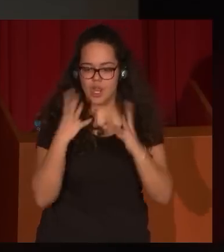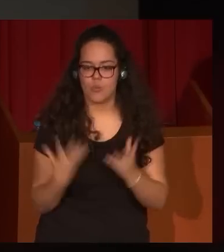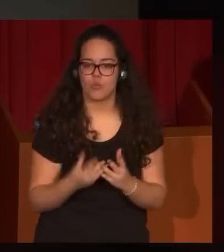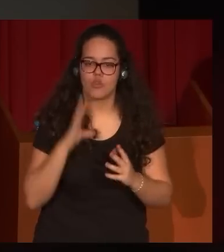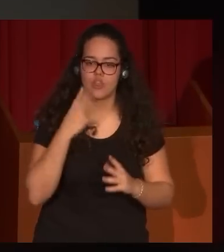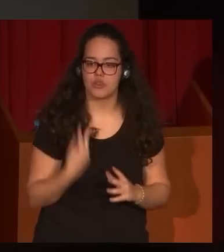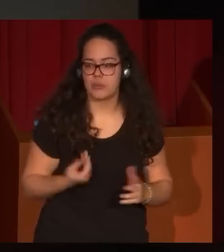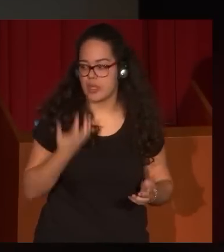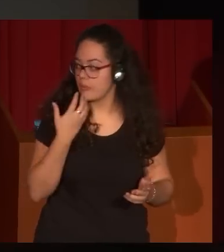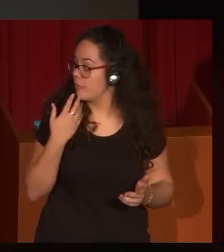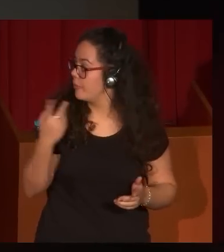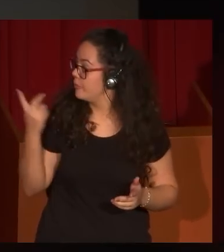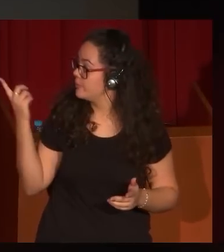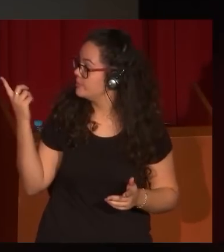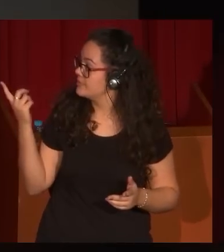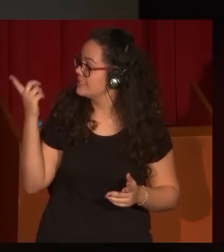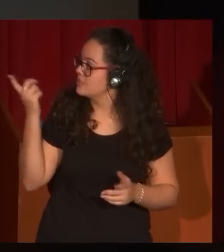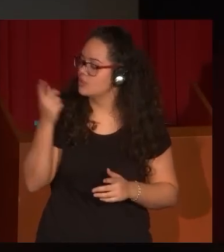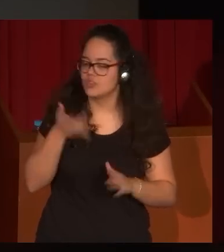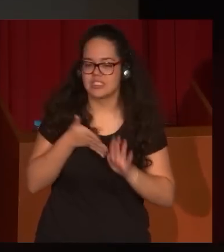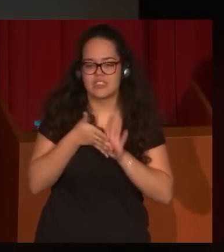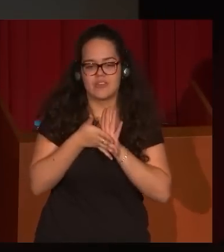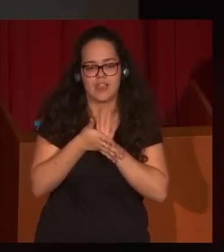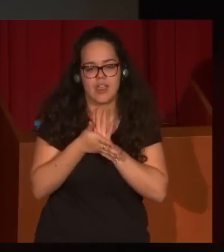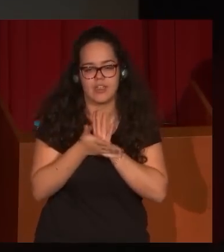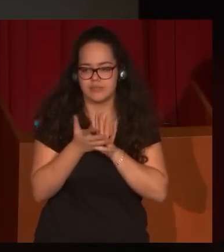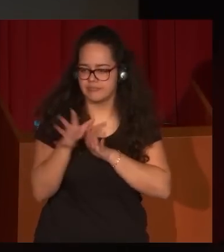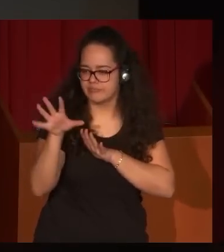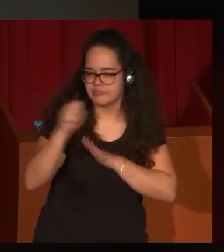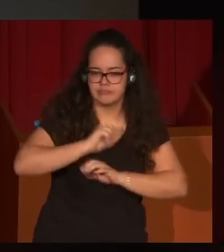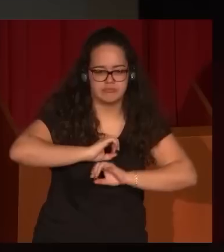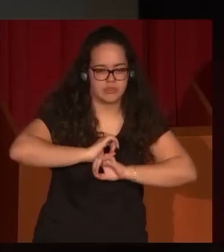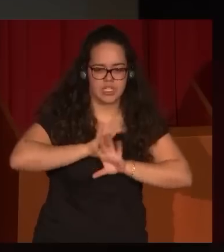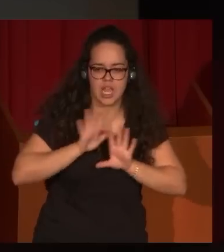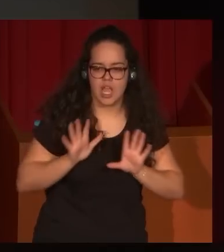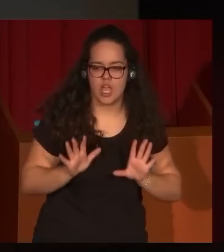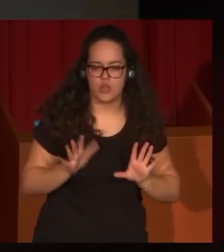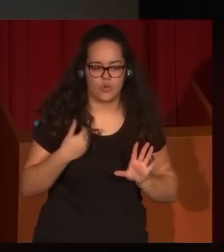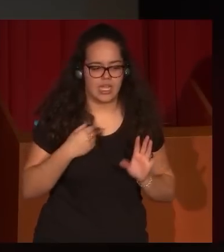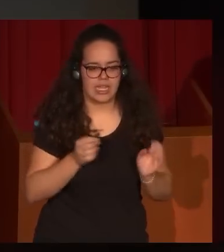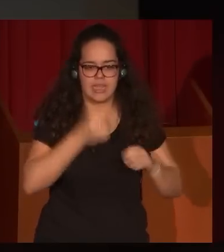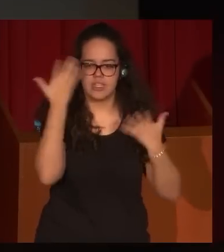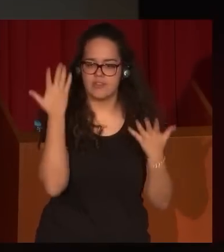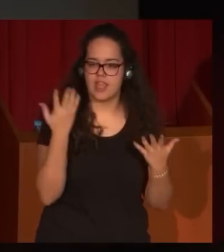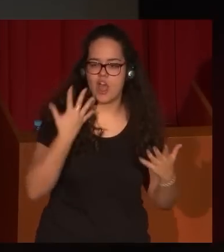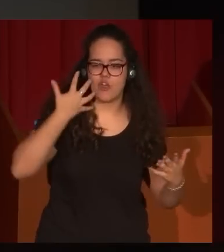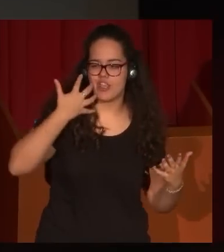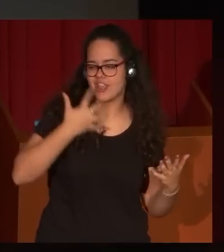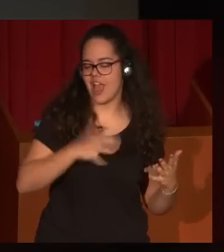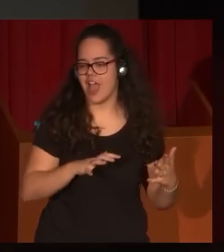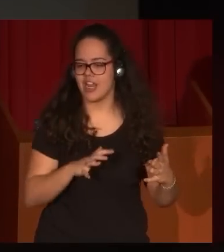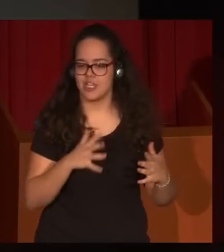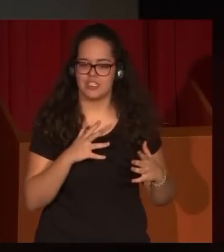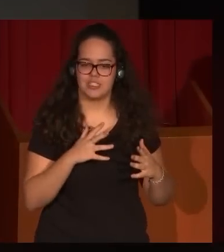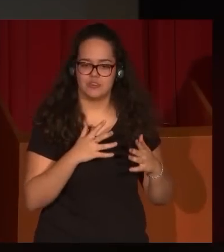capricho como este tiene un significado perfectamente entendible, con una creatividad original, respondiendo